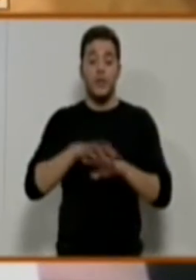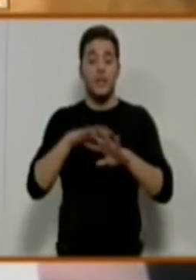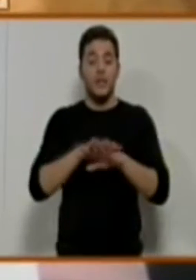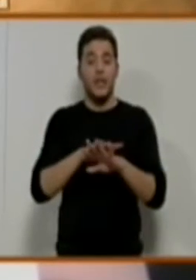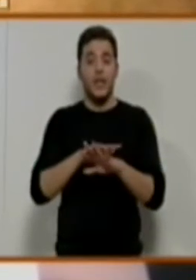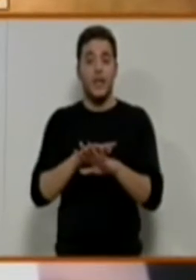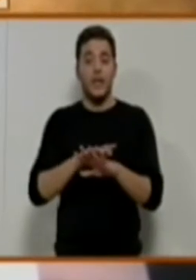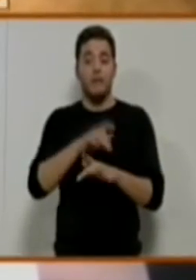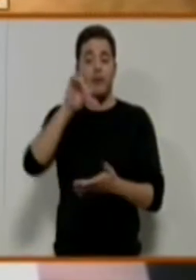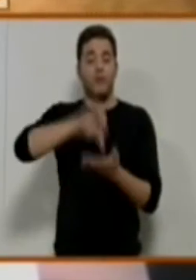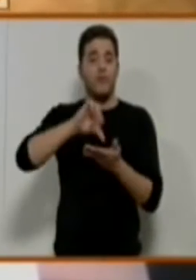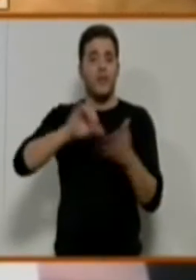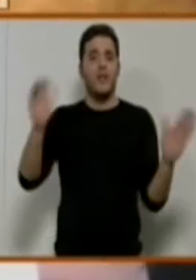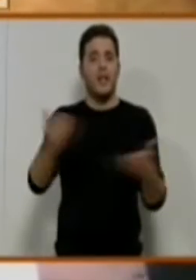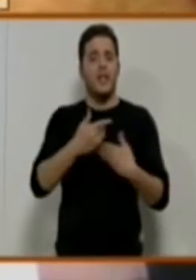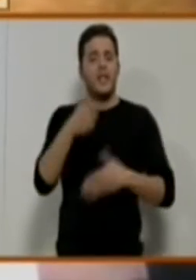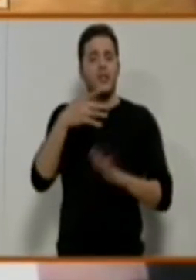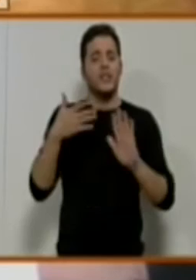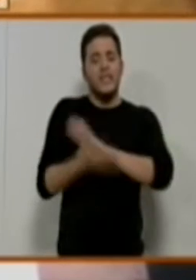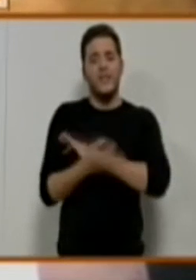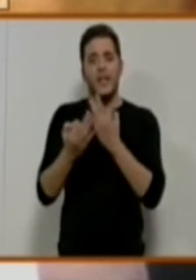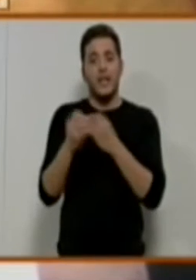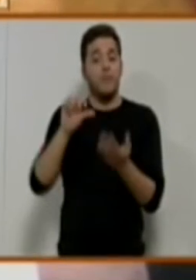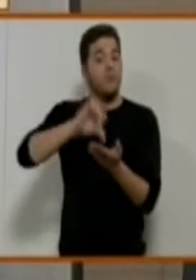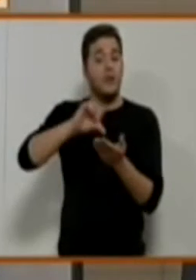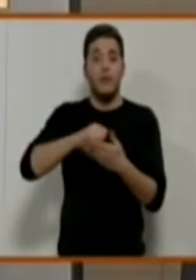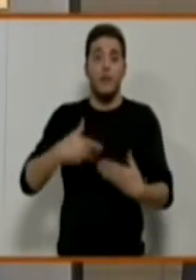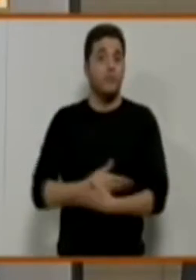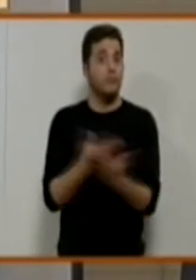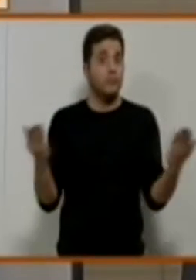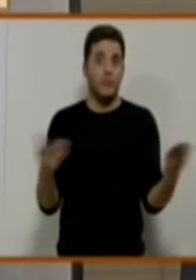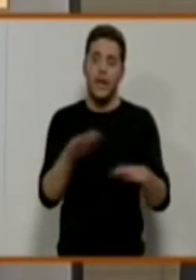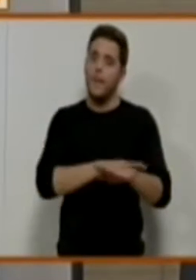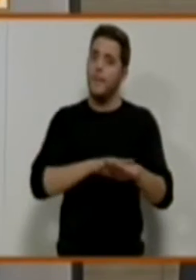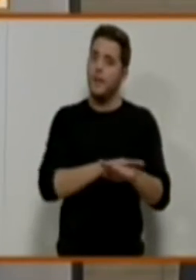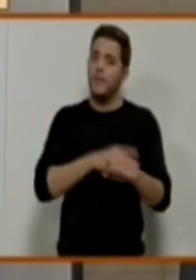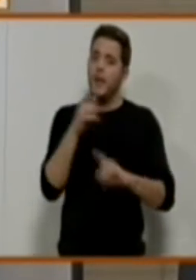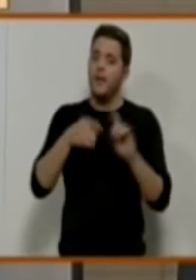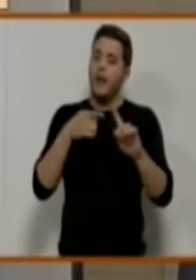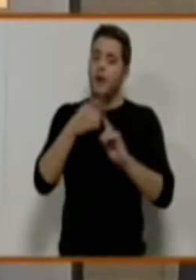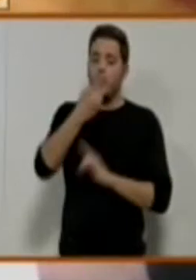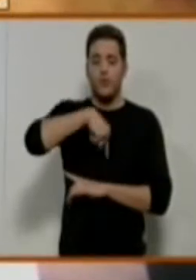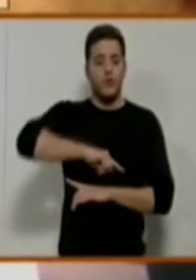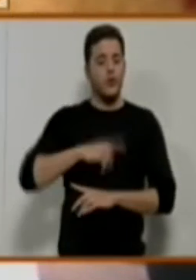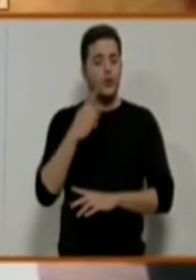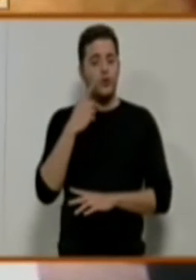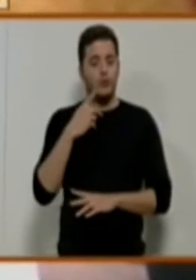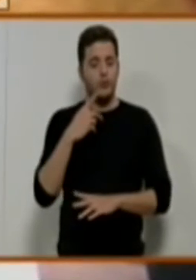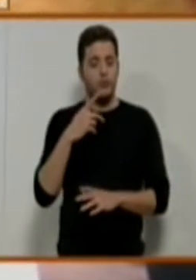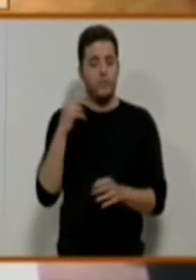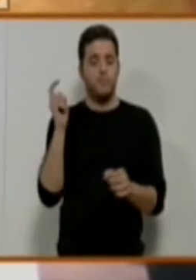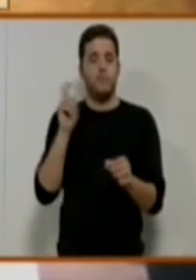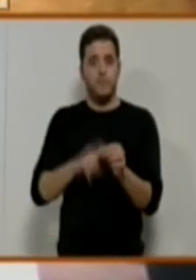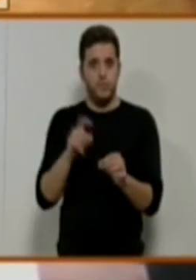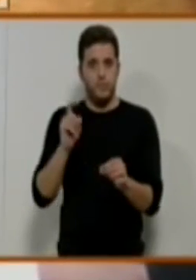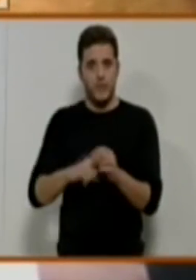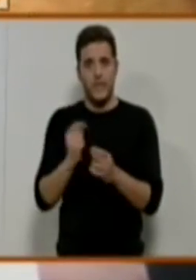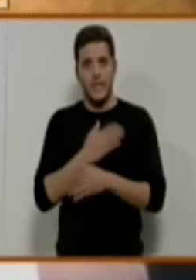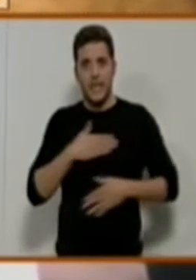acogedora y eso quiere decir que ponemos la ciudad a disposición del ministerio para que se nos tenga en cuenta a la hora de